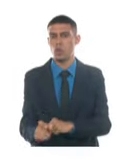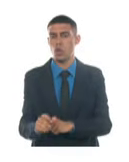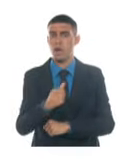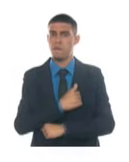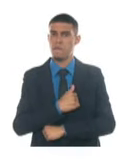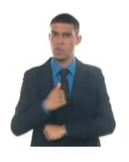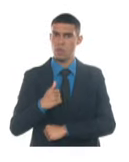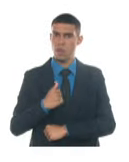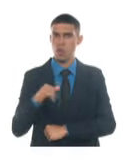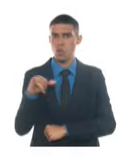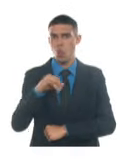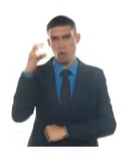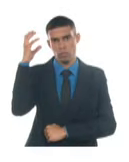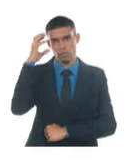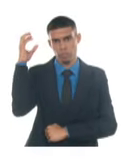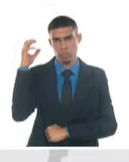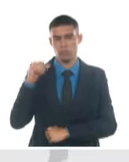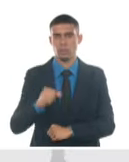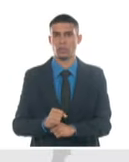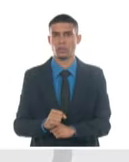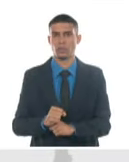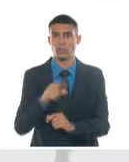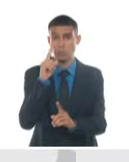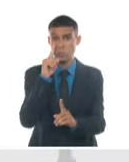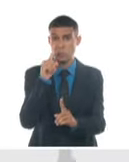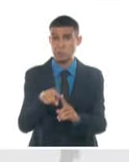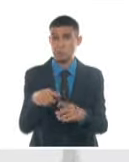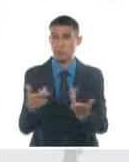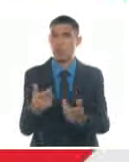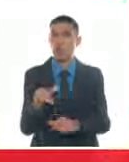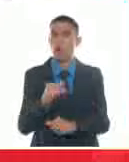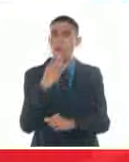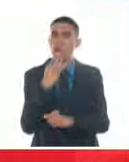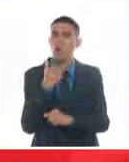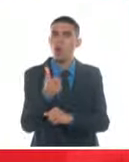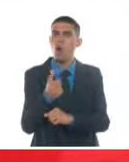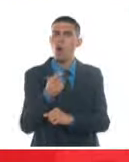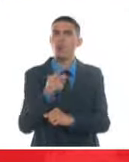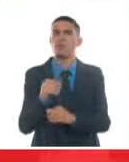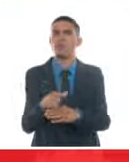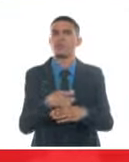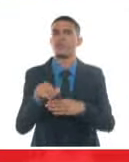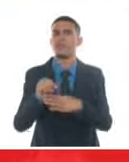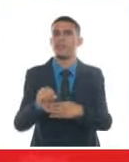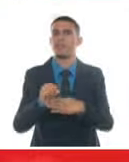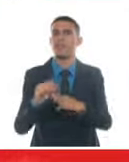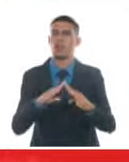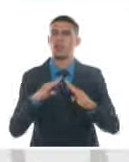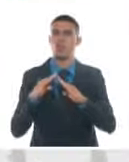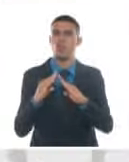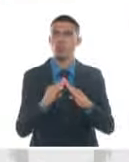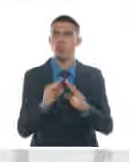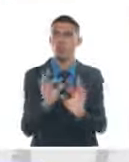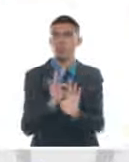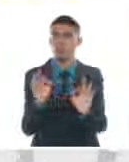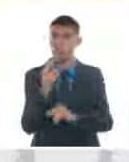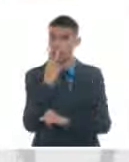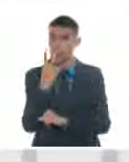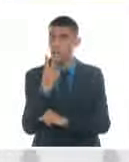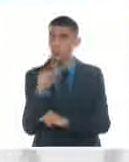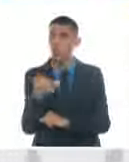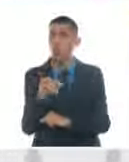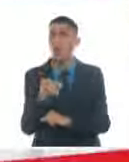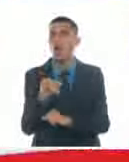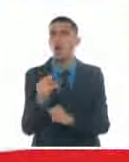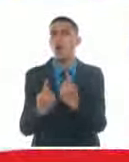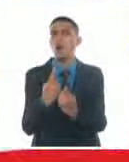cooperativo. La iniciativa tiene como objetivo acercar las ofertas a las comunidades con especial atención a los desvinculados del